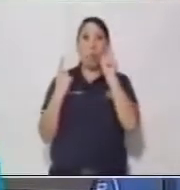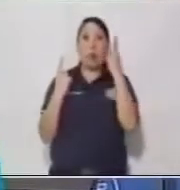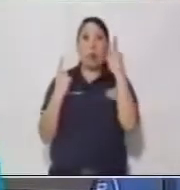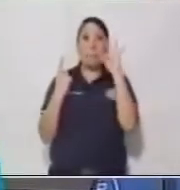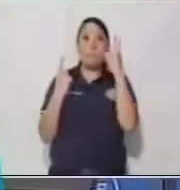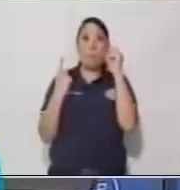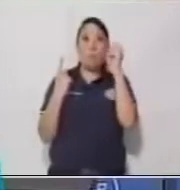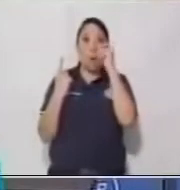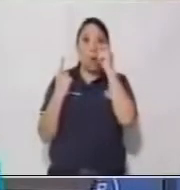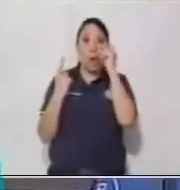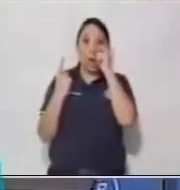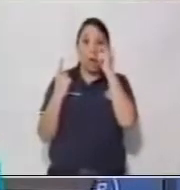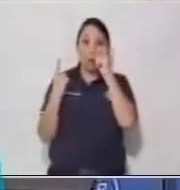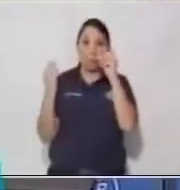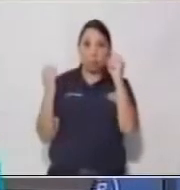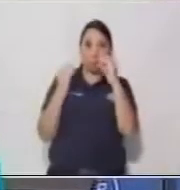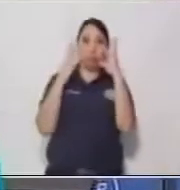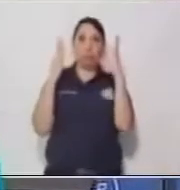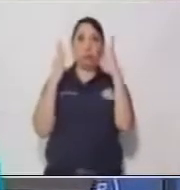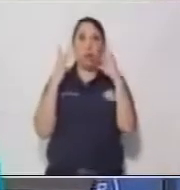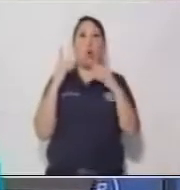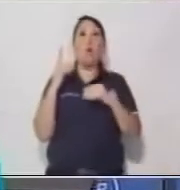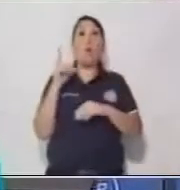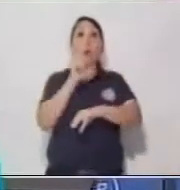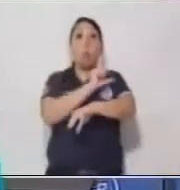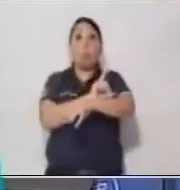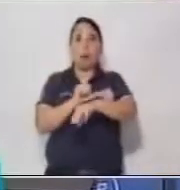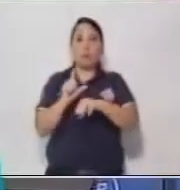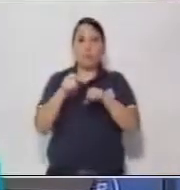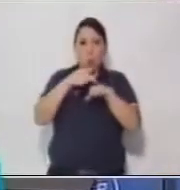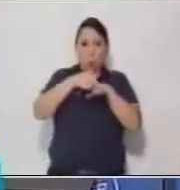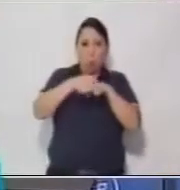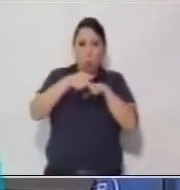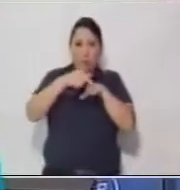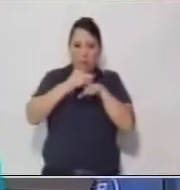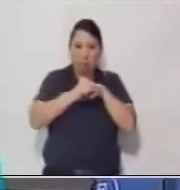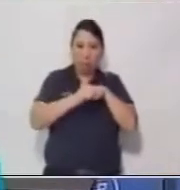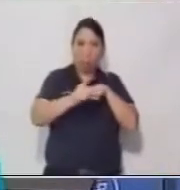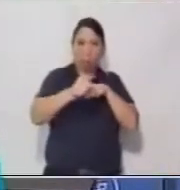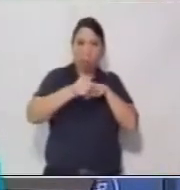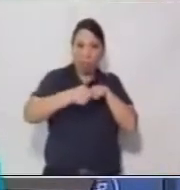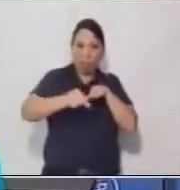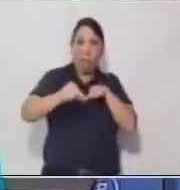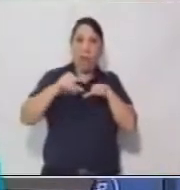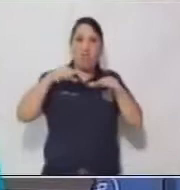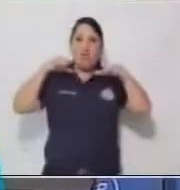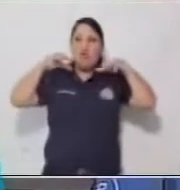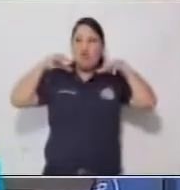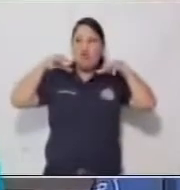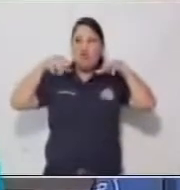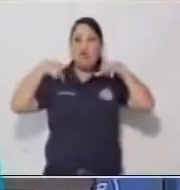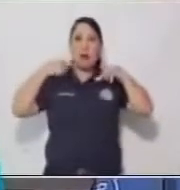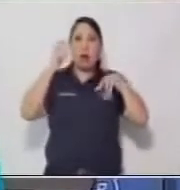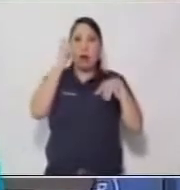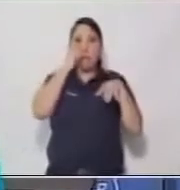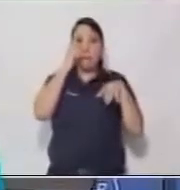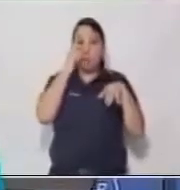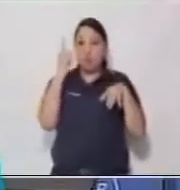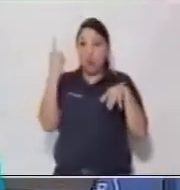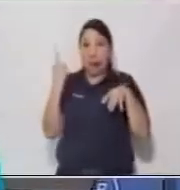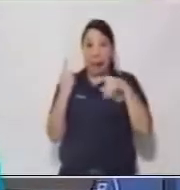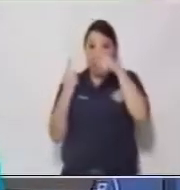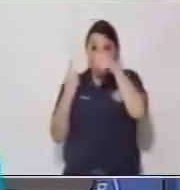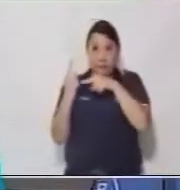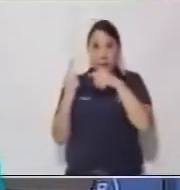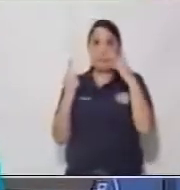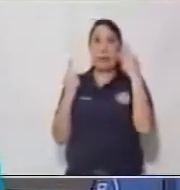de los cuentos. Sus uñas largas llamaron mi atención. Uñas de bruja, pues sabía que si le